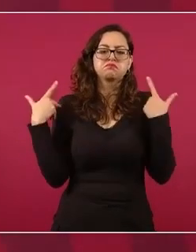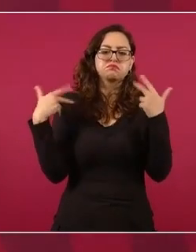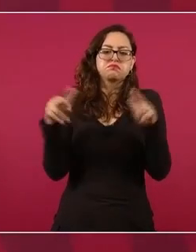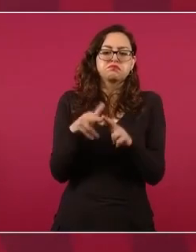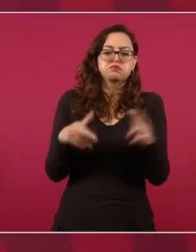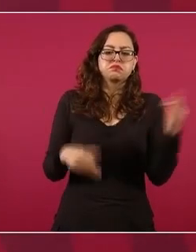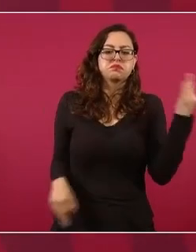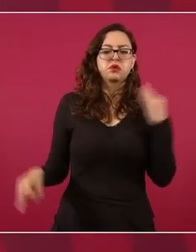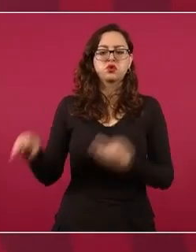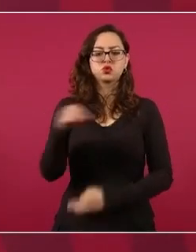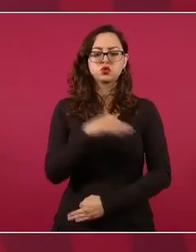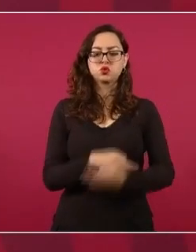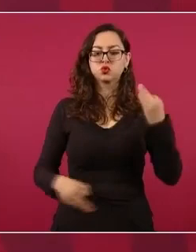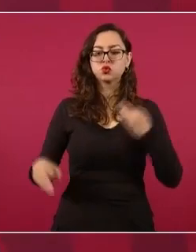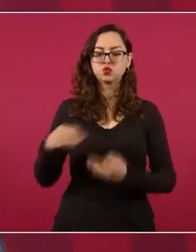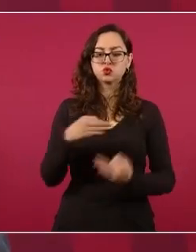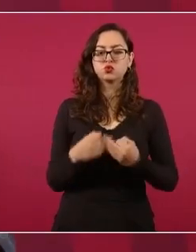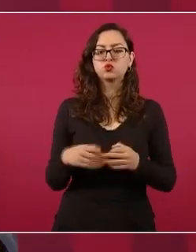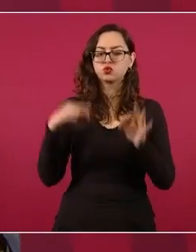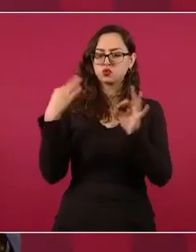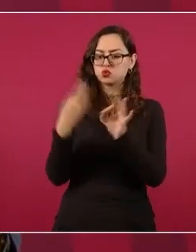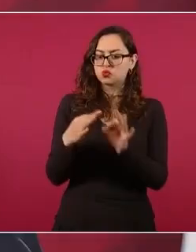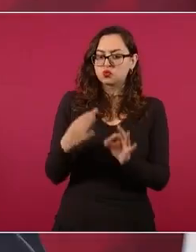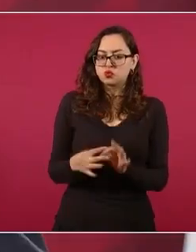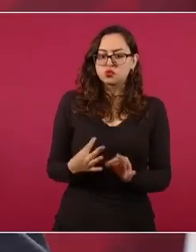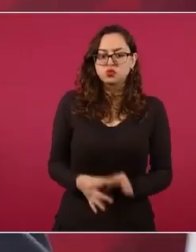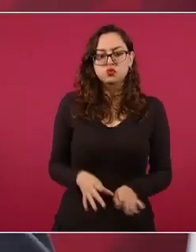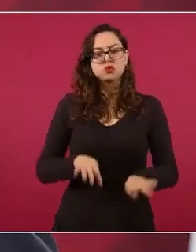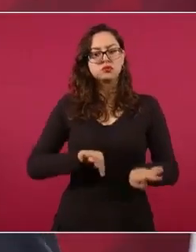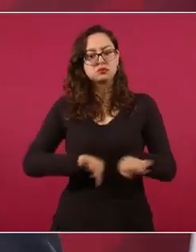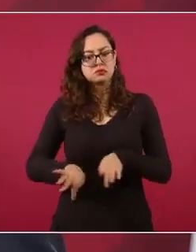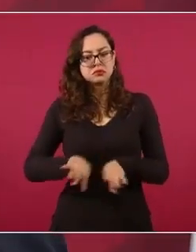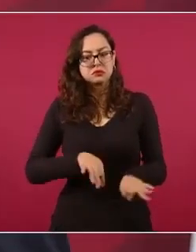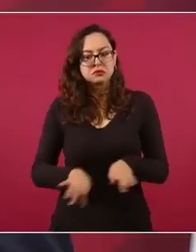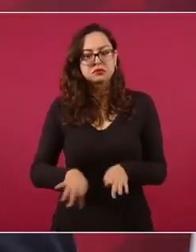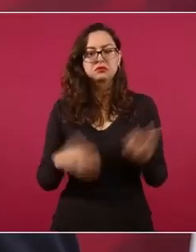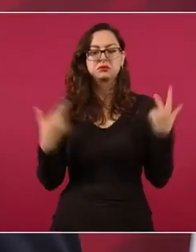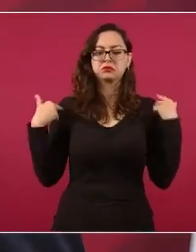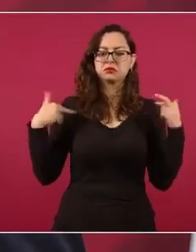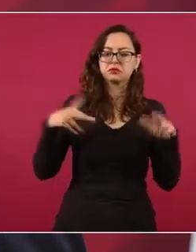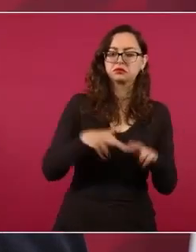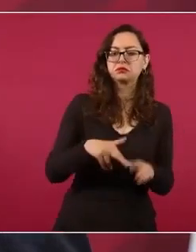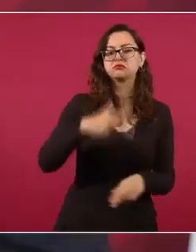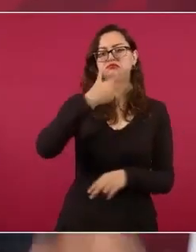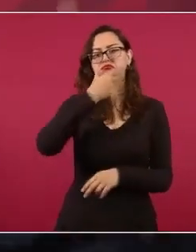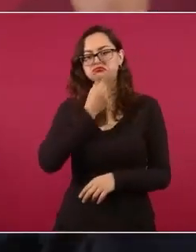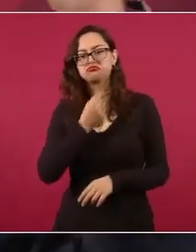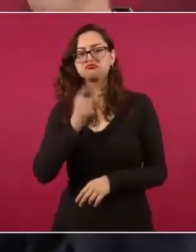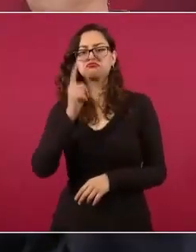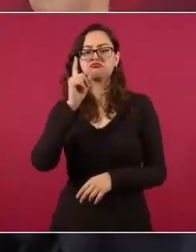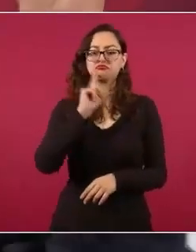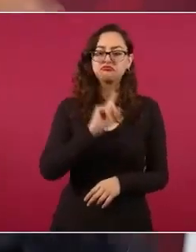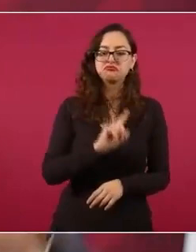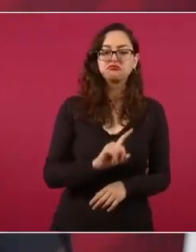están trabajando, maestras, maestros. Ya llevamos